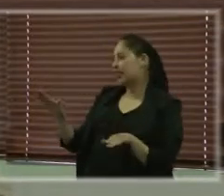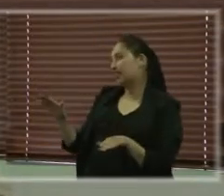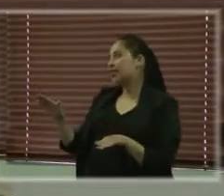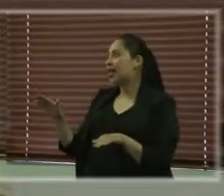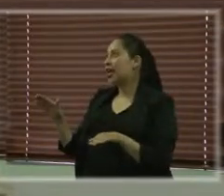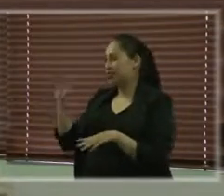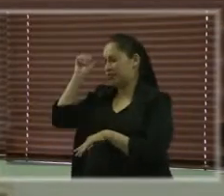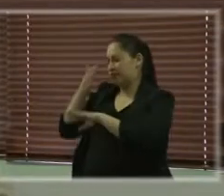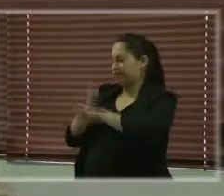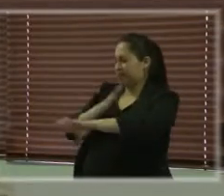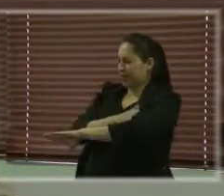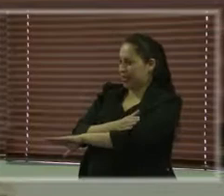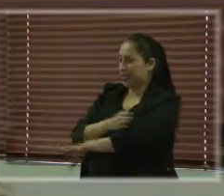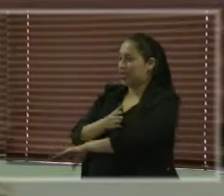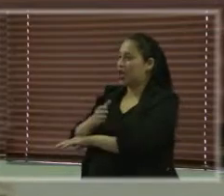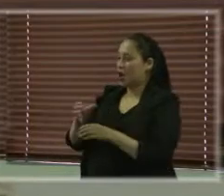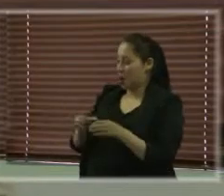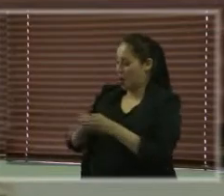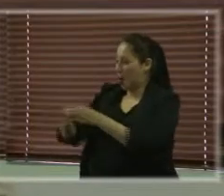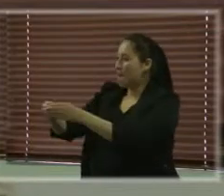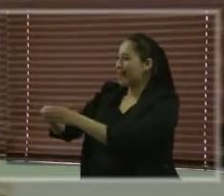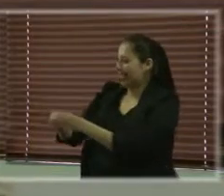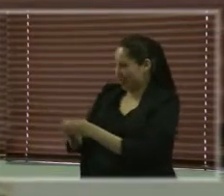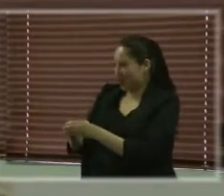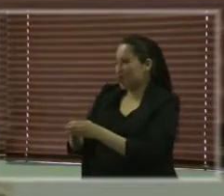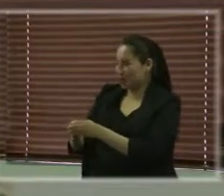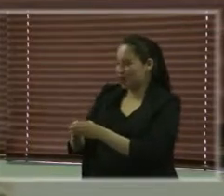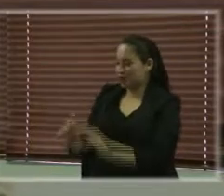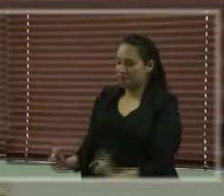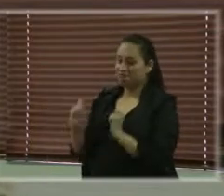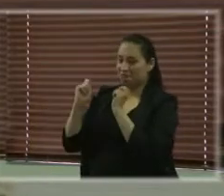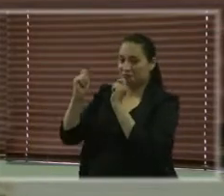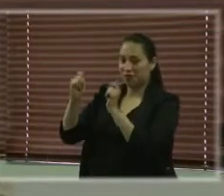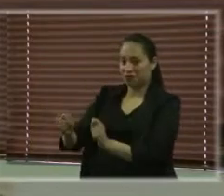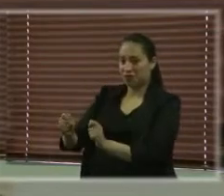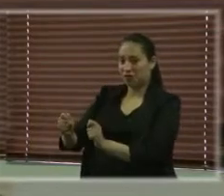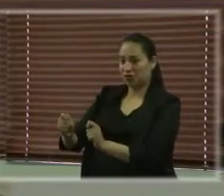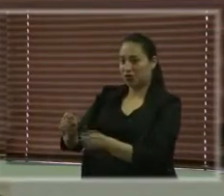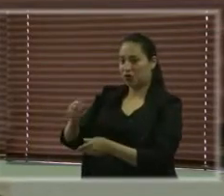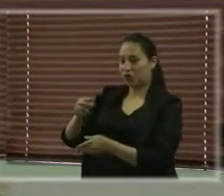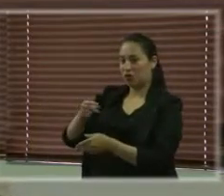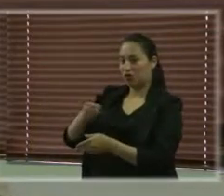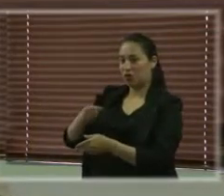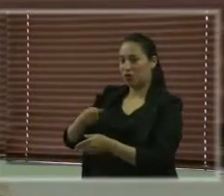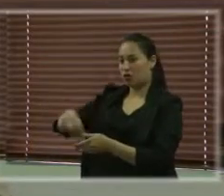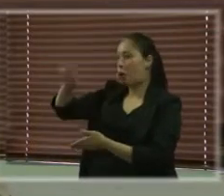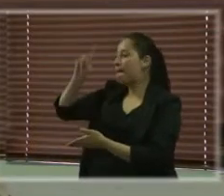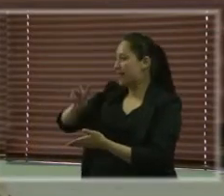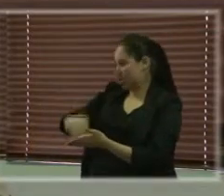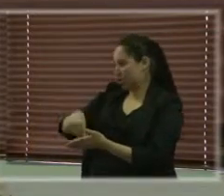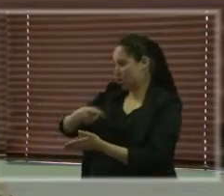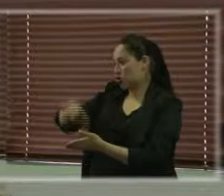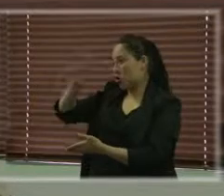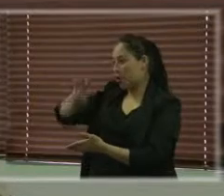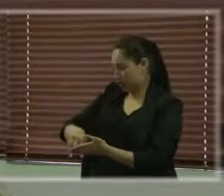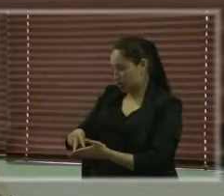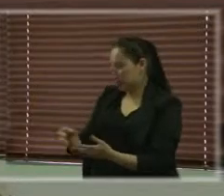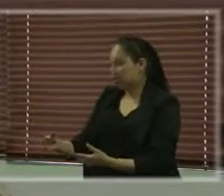fuera adoptada, y generalmente no terminan al tener un solo cambio, sino que